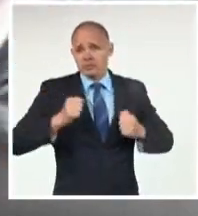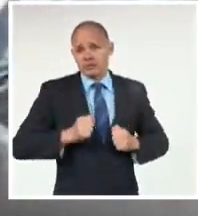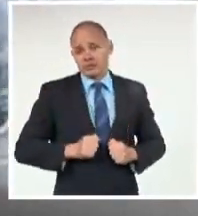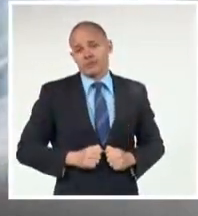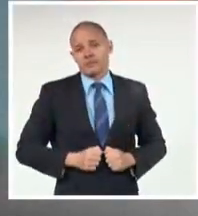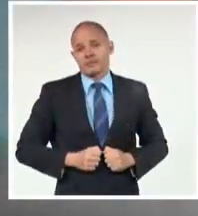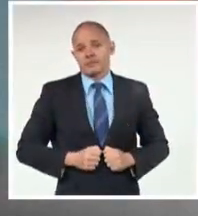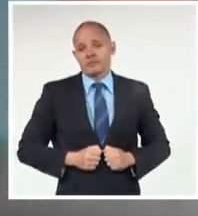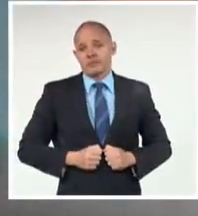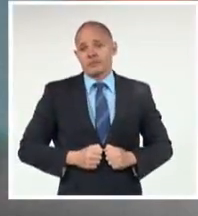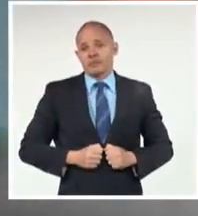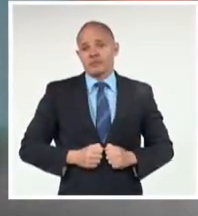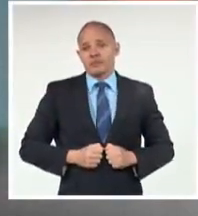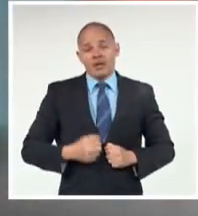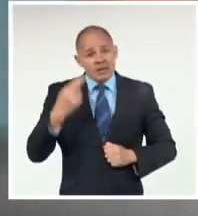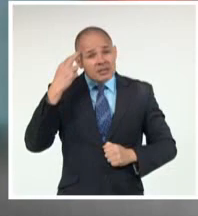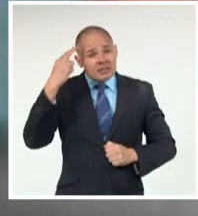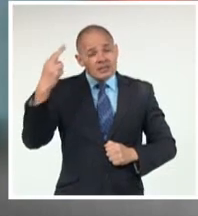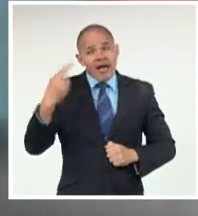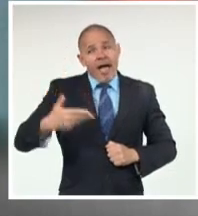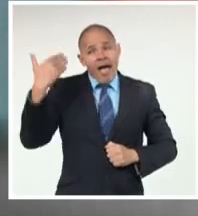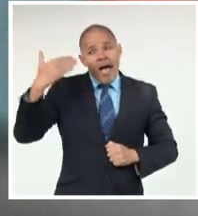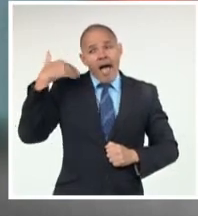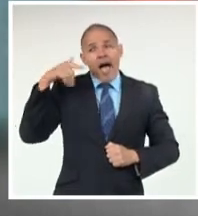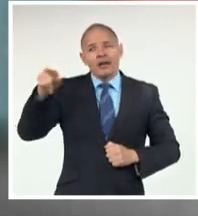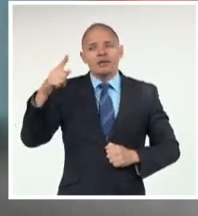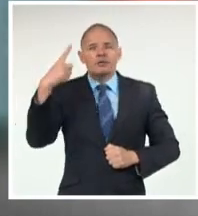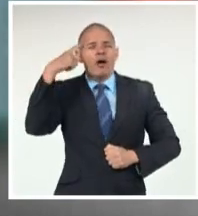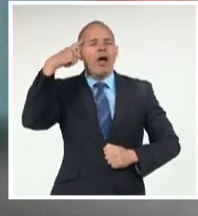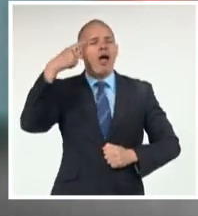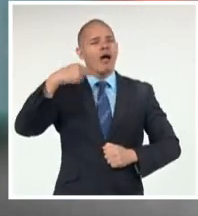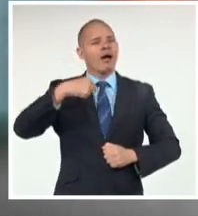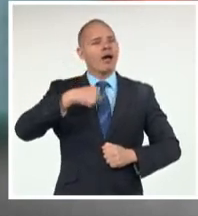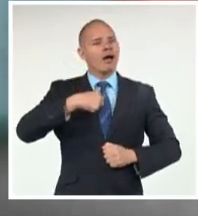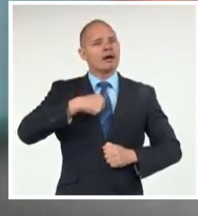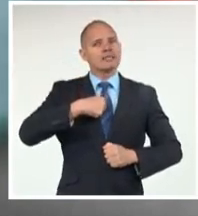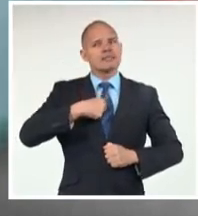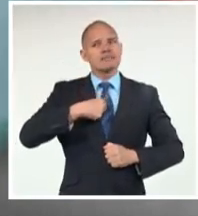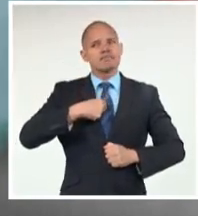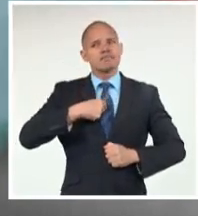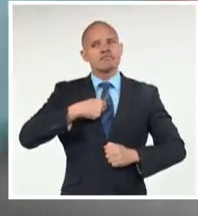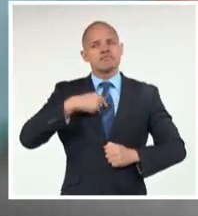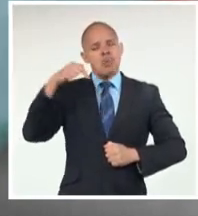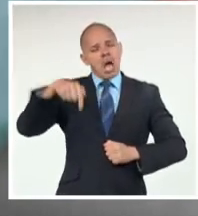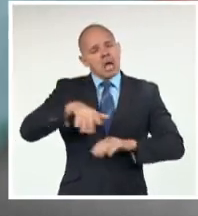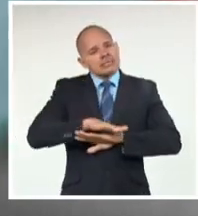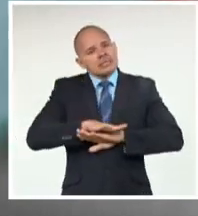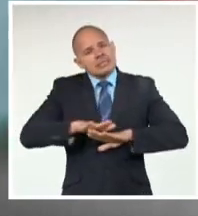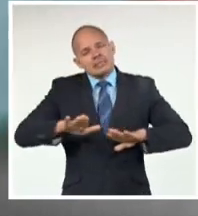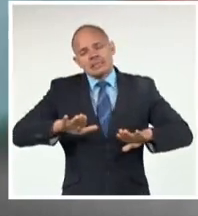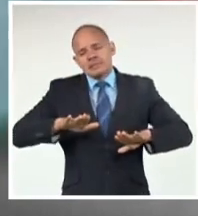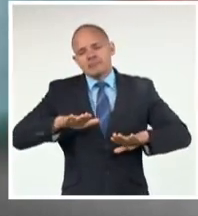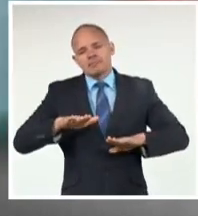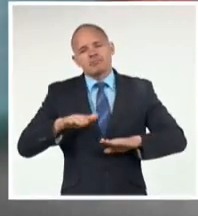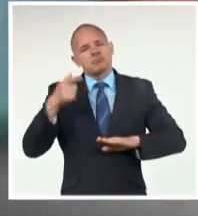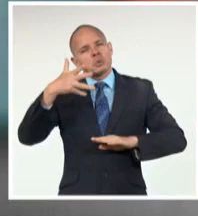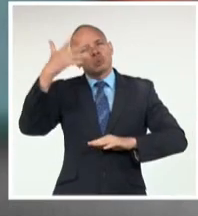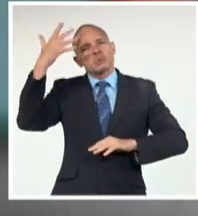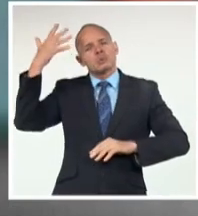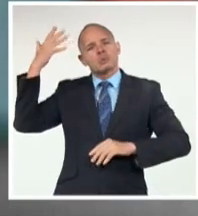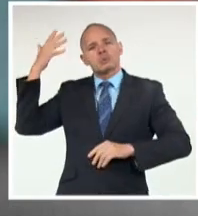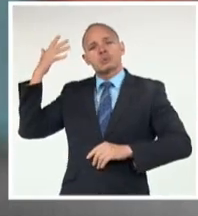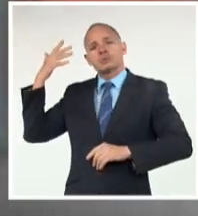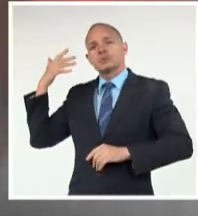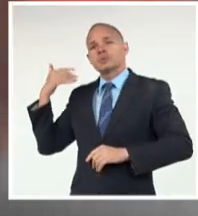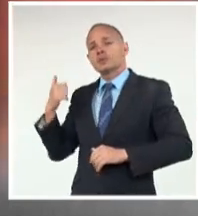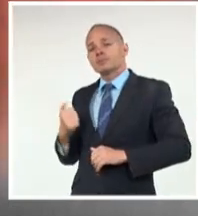Recordar Fui uno de los guitarristas De la trova tradicional Más importante Que había Uno de que acompañó A casi